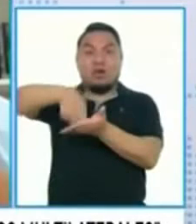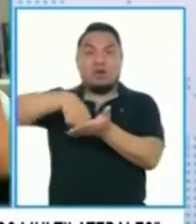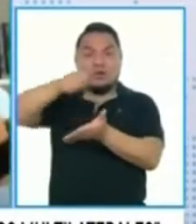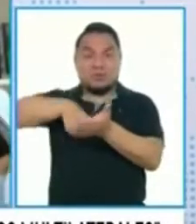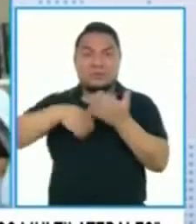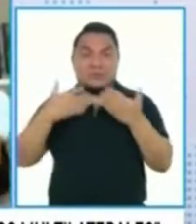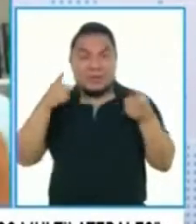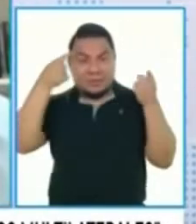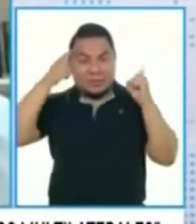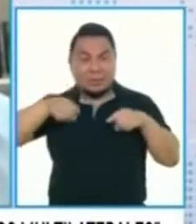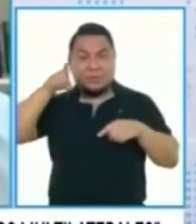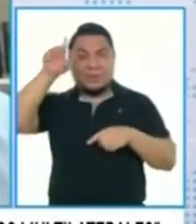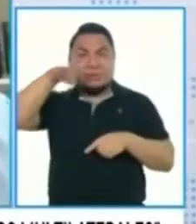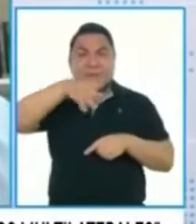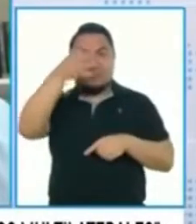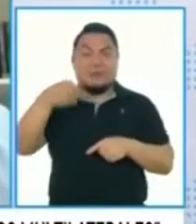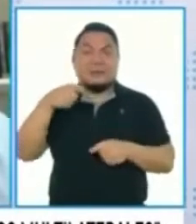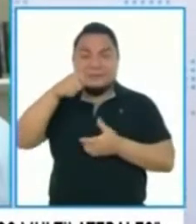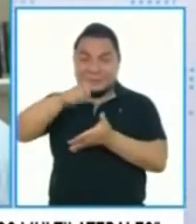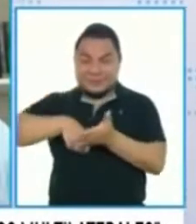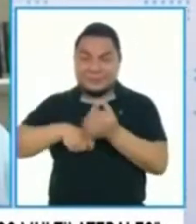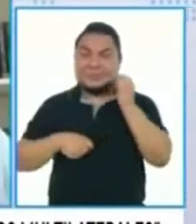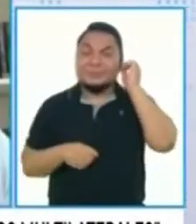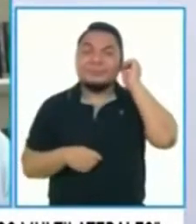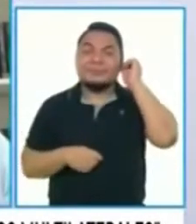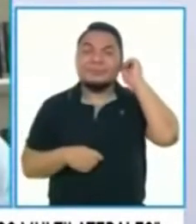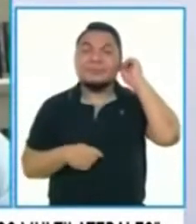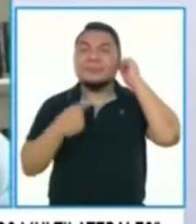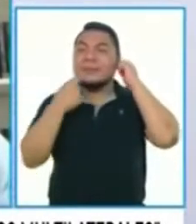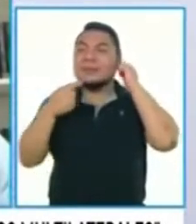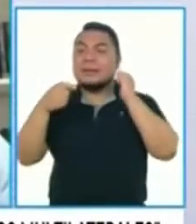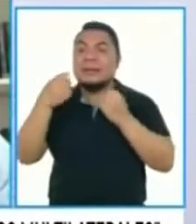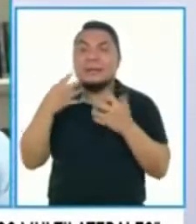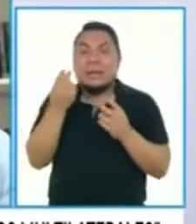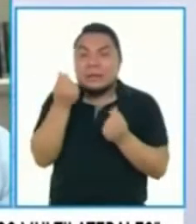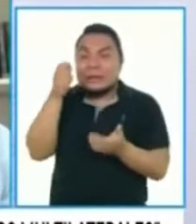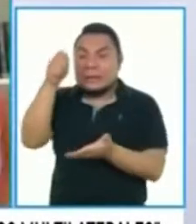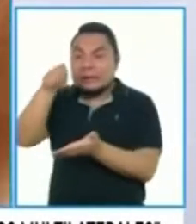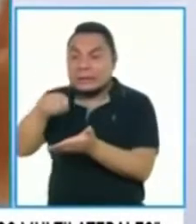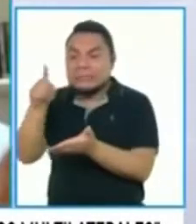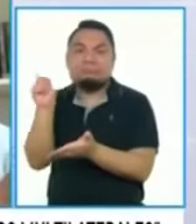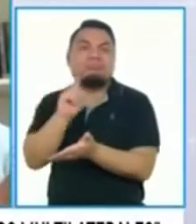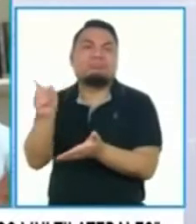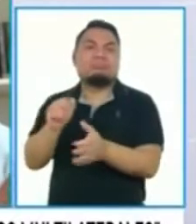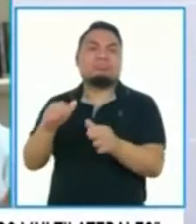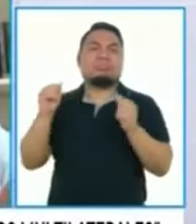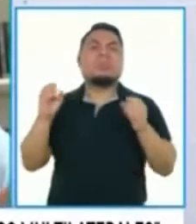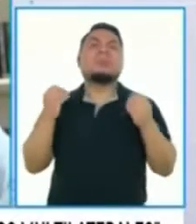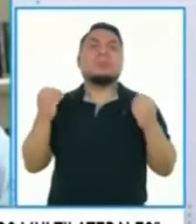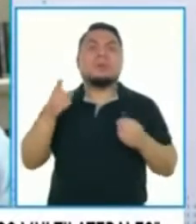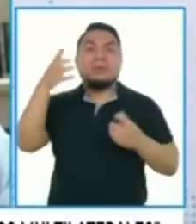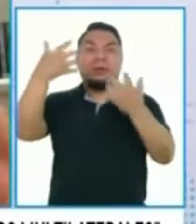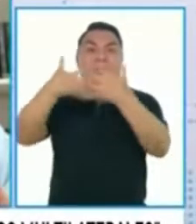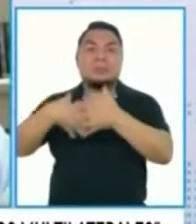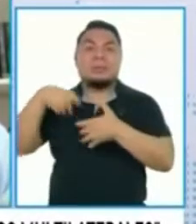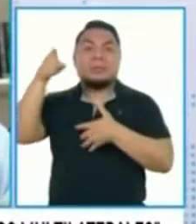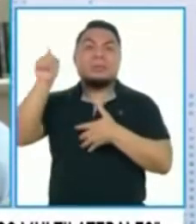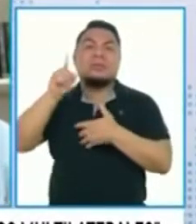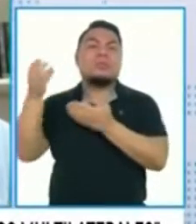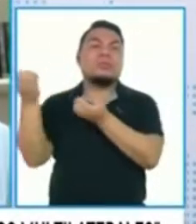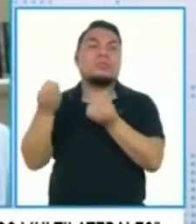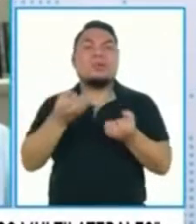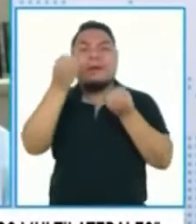acuerdo con Oxford-AstraZeneca y no se hizo. ¿Por qué no se hizo? Porque la empresa no entregó